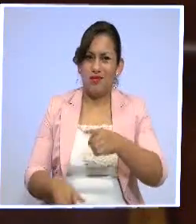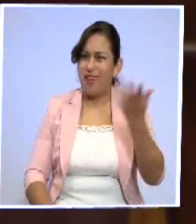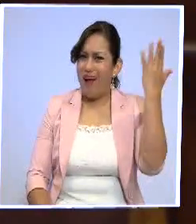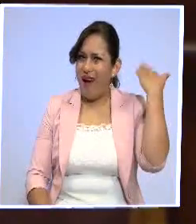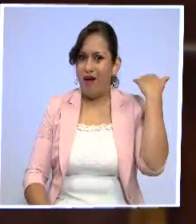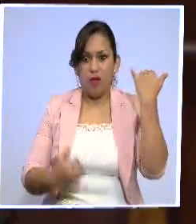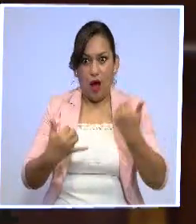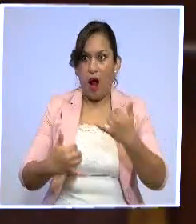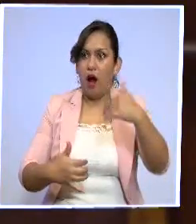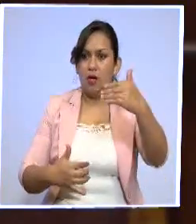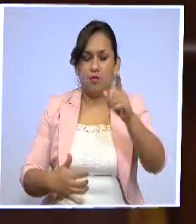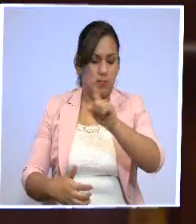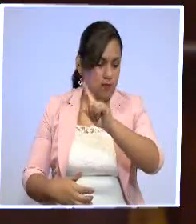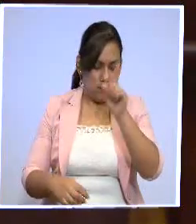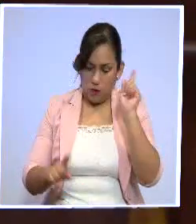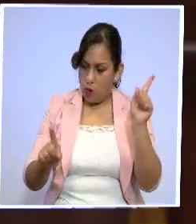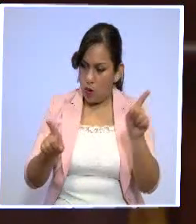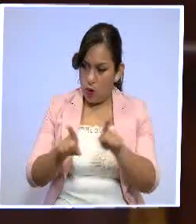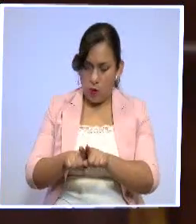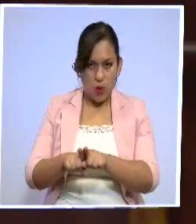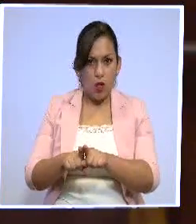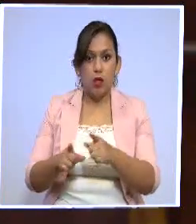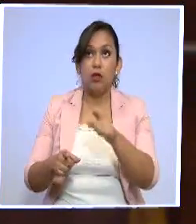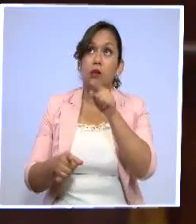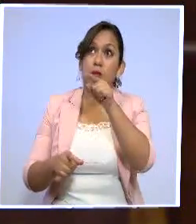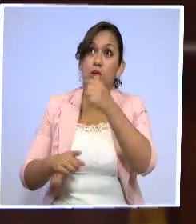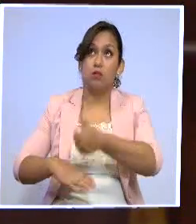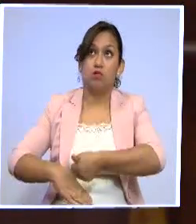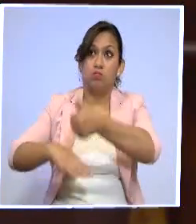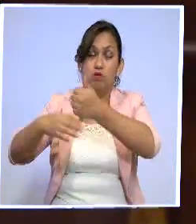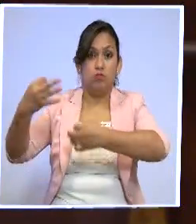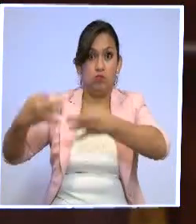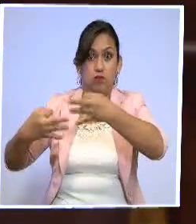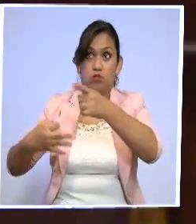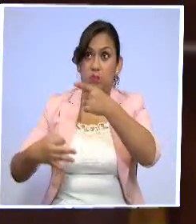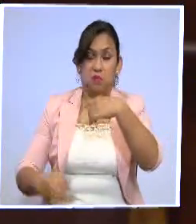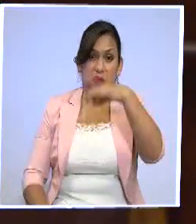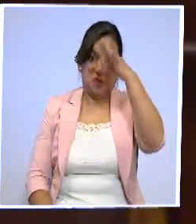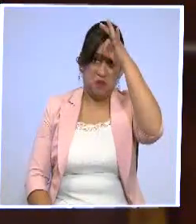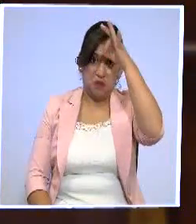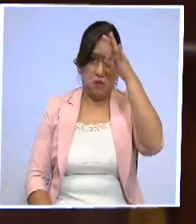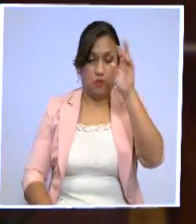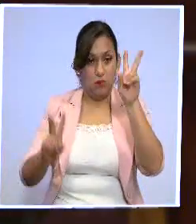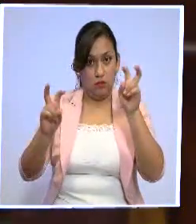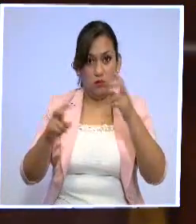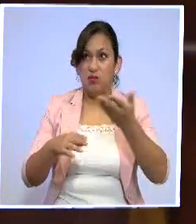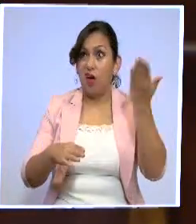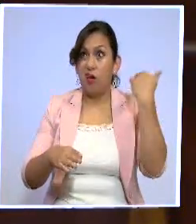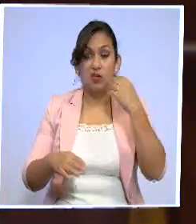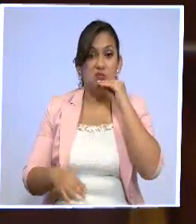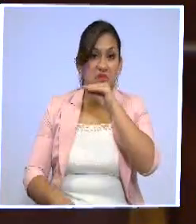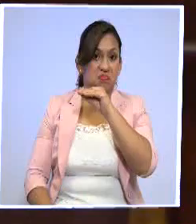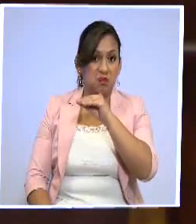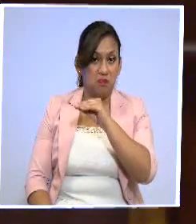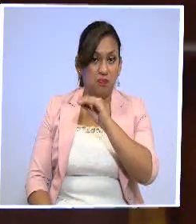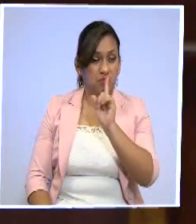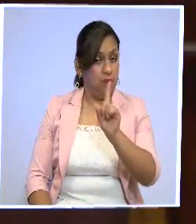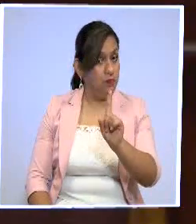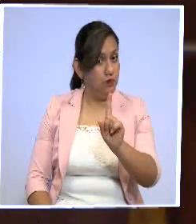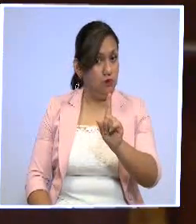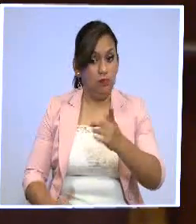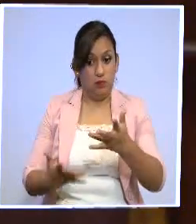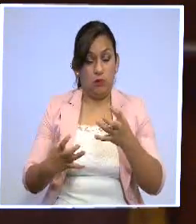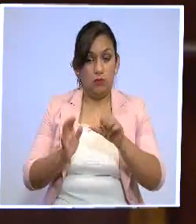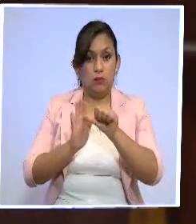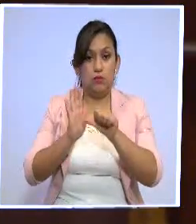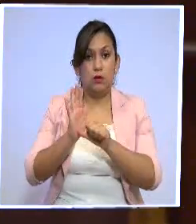dialogado y tampoco la Corte Constitucional tuvo conocimiento previo. Quiero referir al